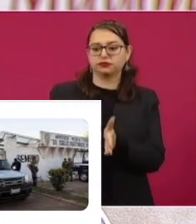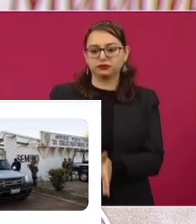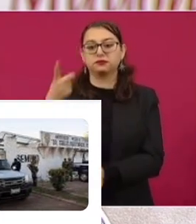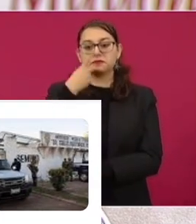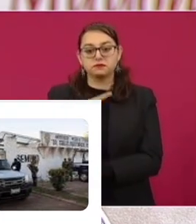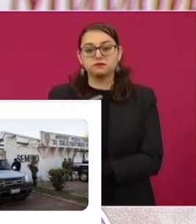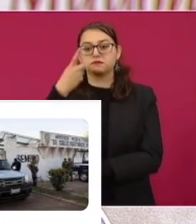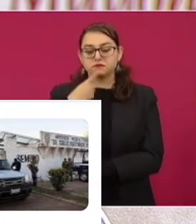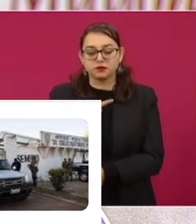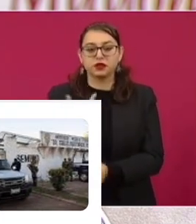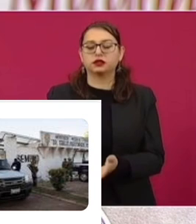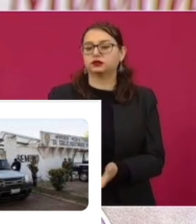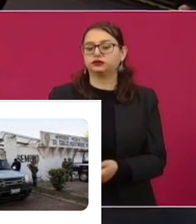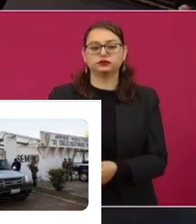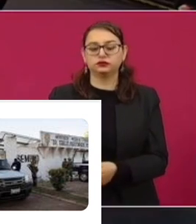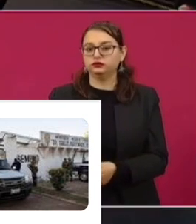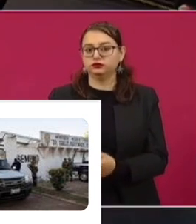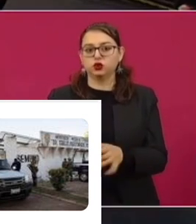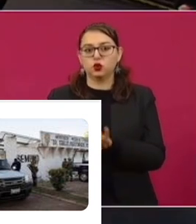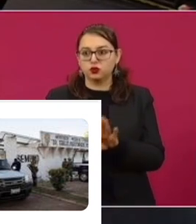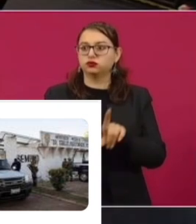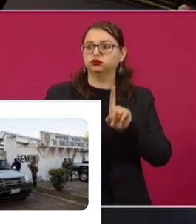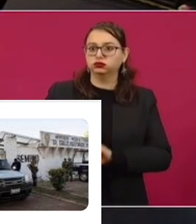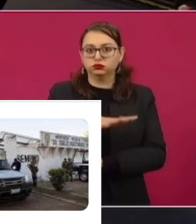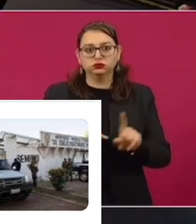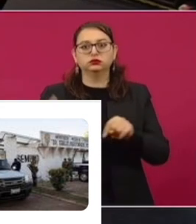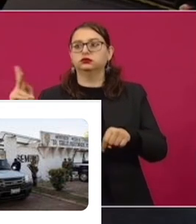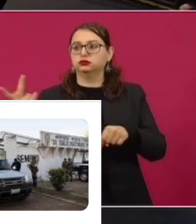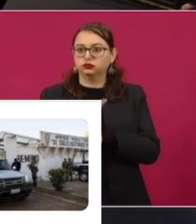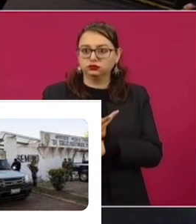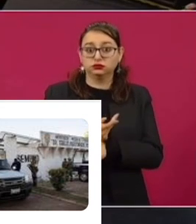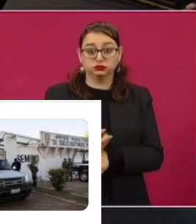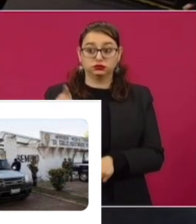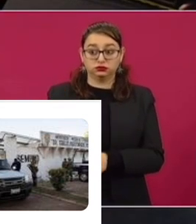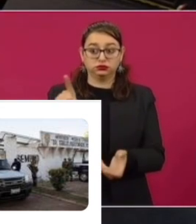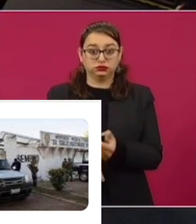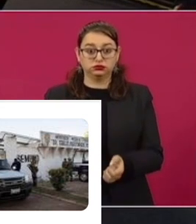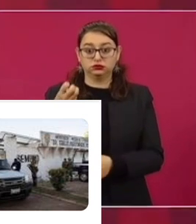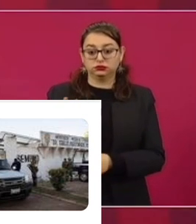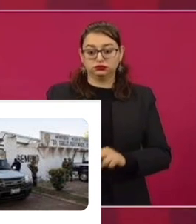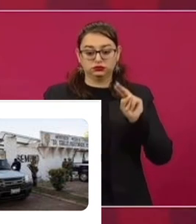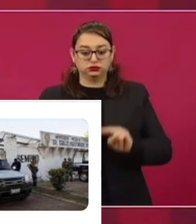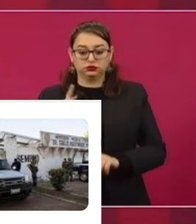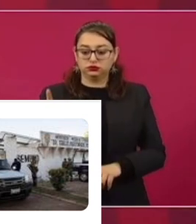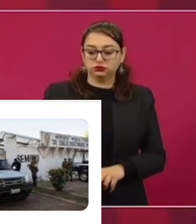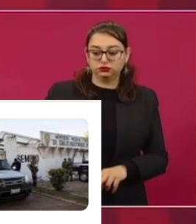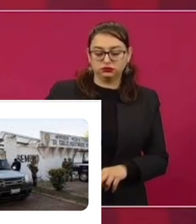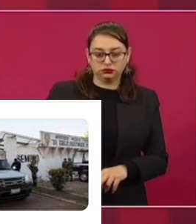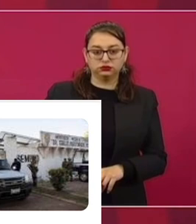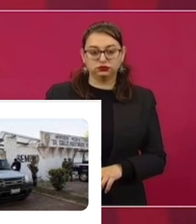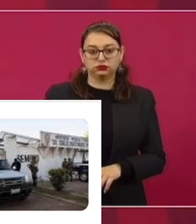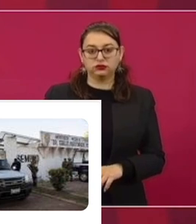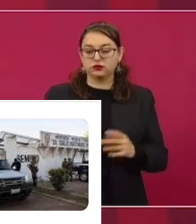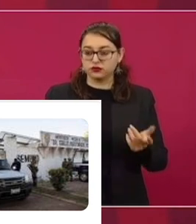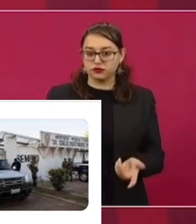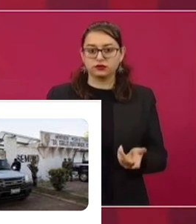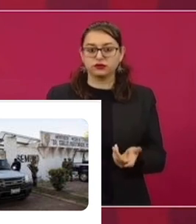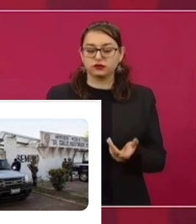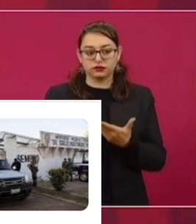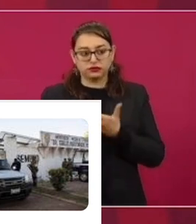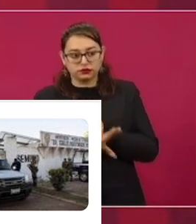todos los días en la tarde de cuál es la situación, cómo está trabajando los tres órdenes de gobierno en lo que respecta a la